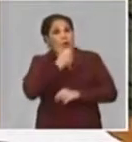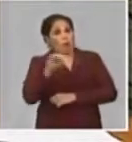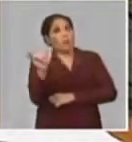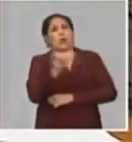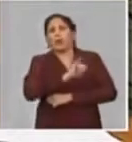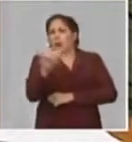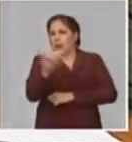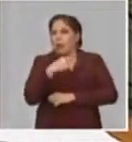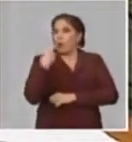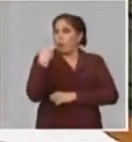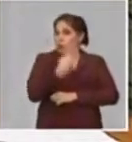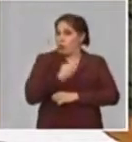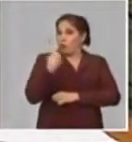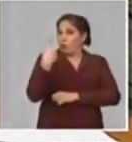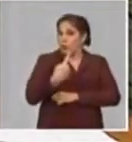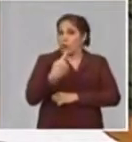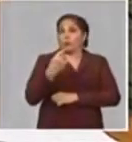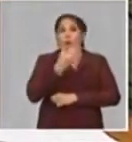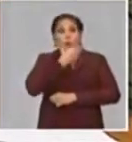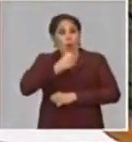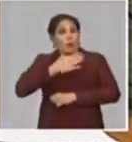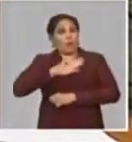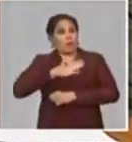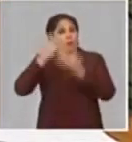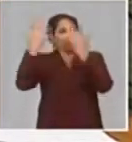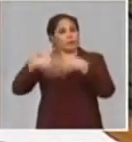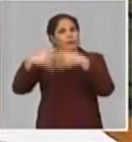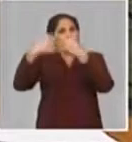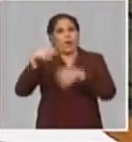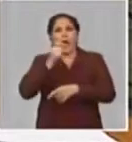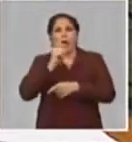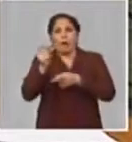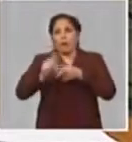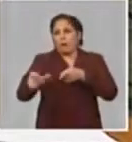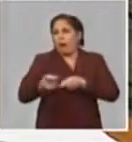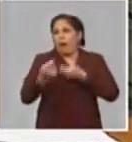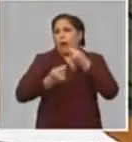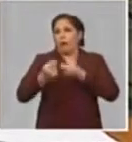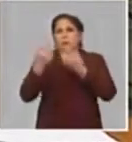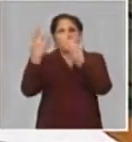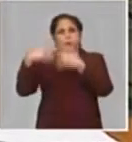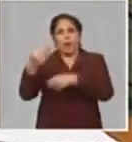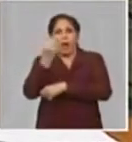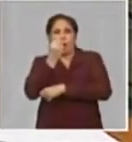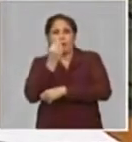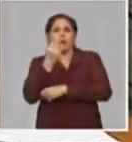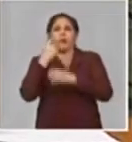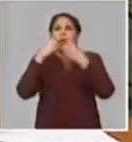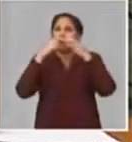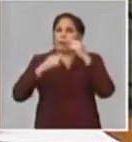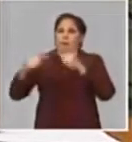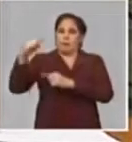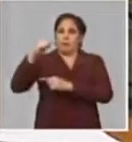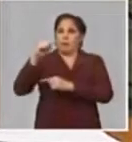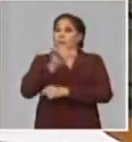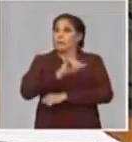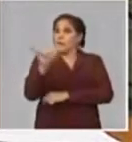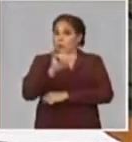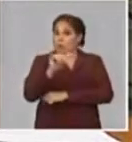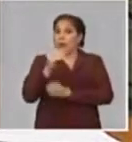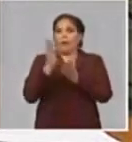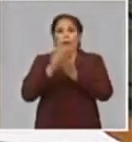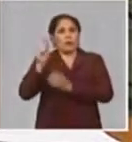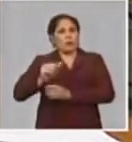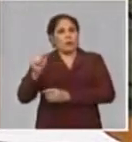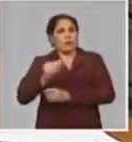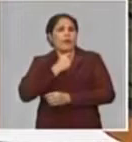y nosotros como parte de esa juventud, produciendo alimentos en los principales polos productivos. Ahí, de igual manera, tenemos estudiantes,